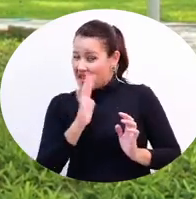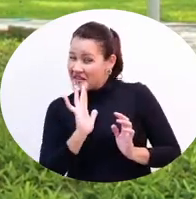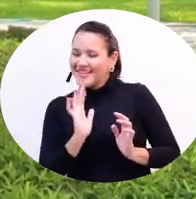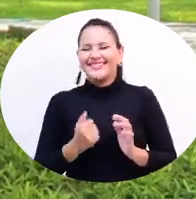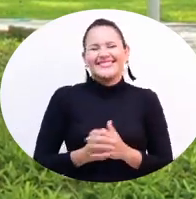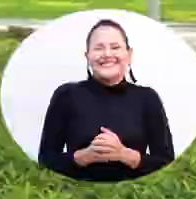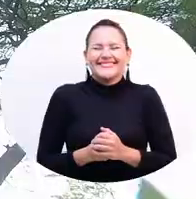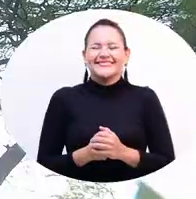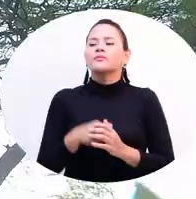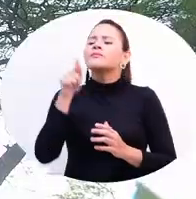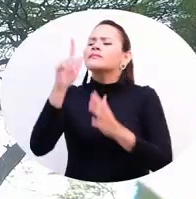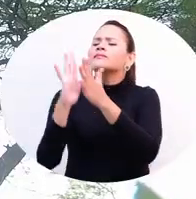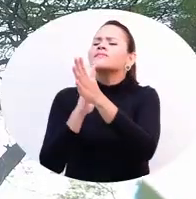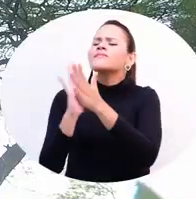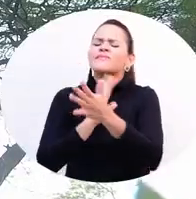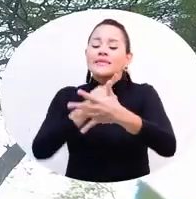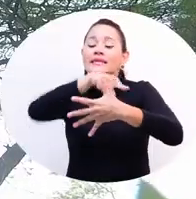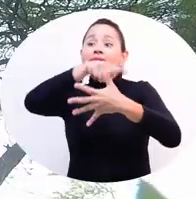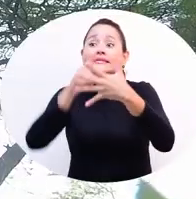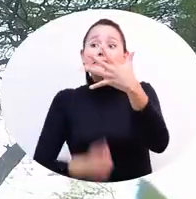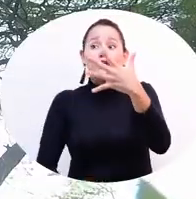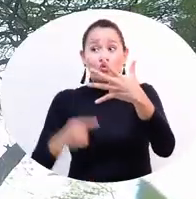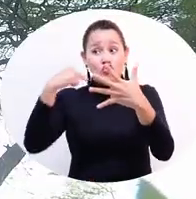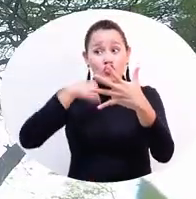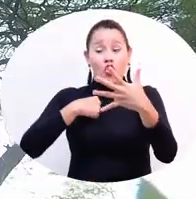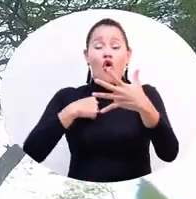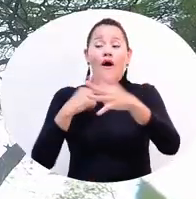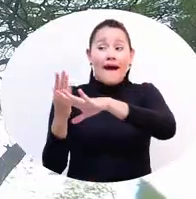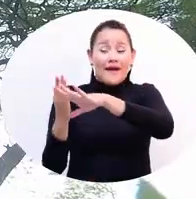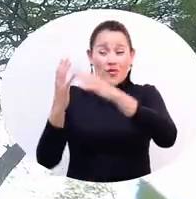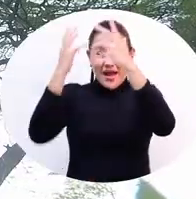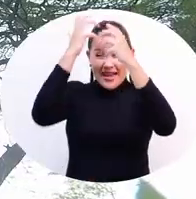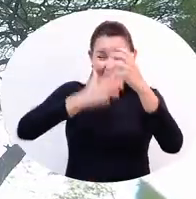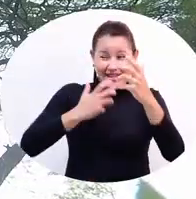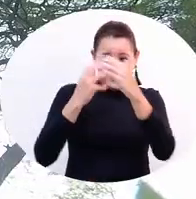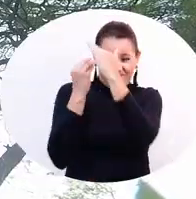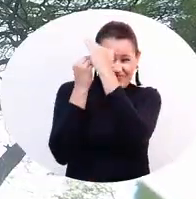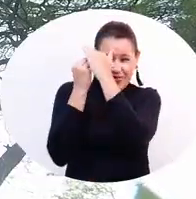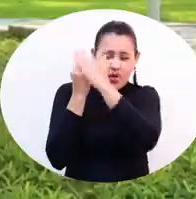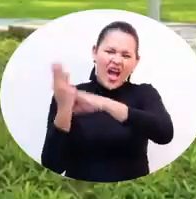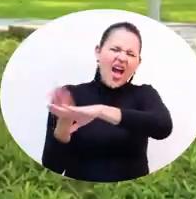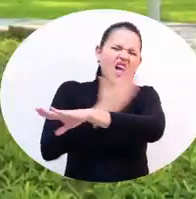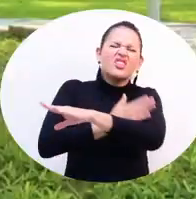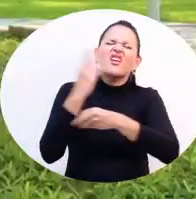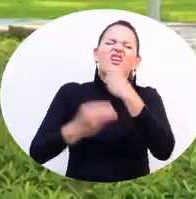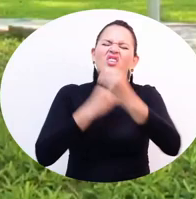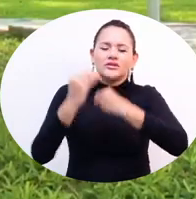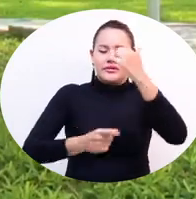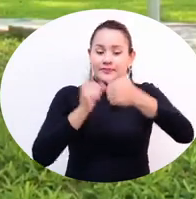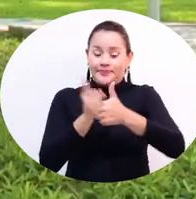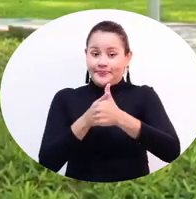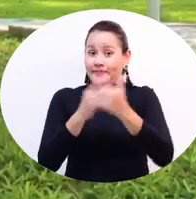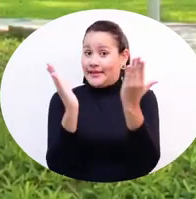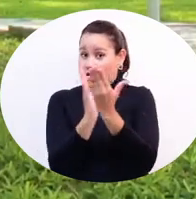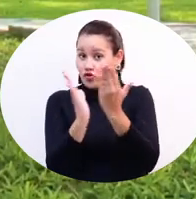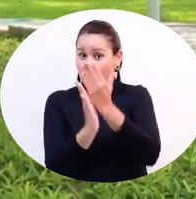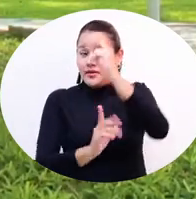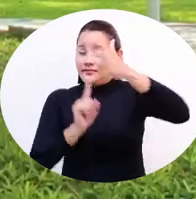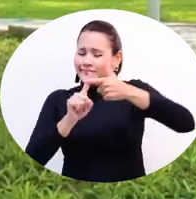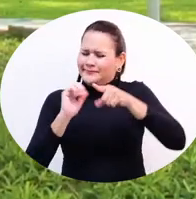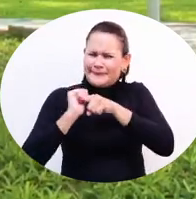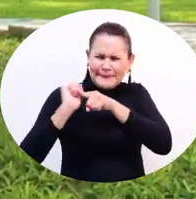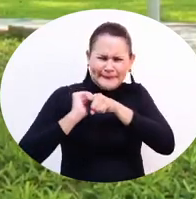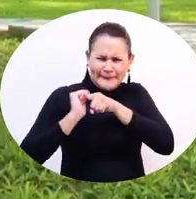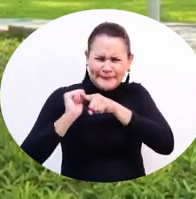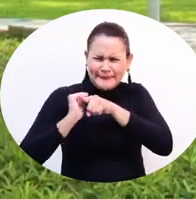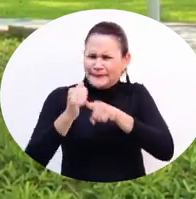discutirlo. 5 cosas que debemos hacer antes de las pruebas Saber Pro. La quinta. Estudiar. Cuarta. Practiquen